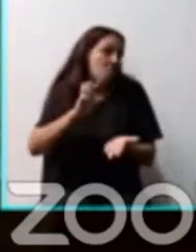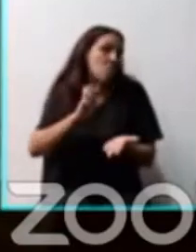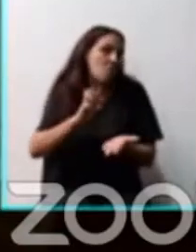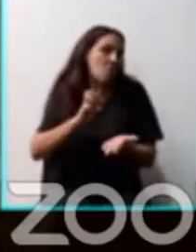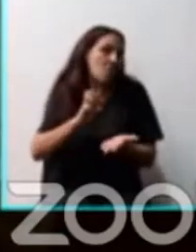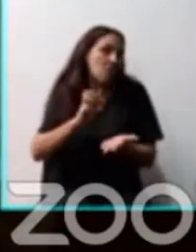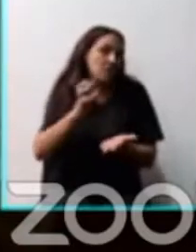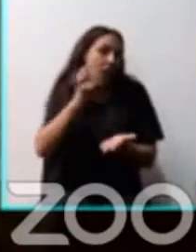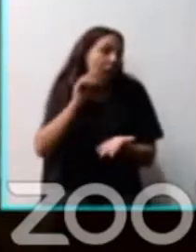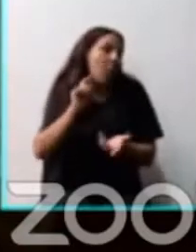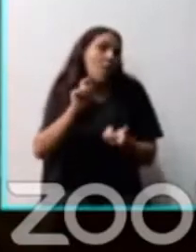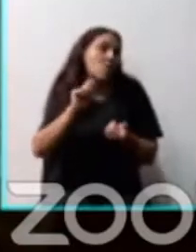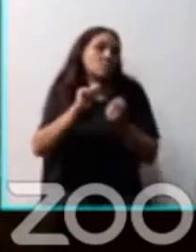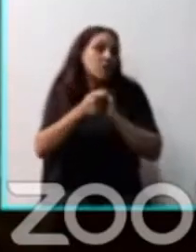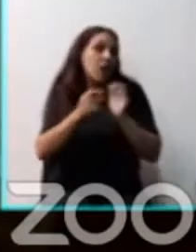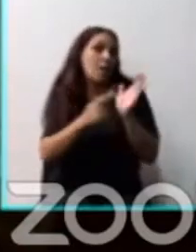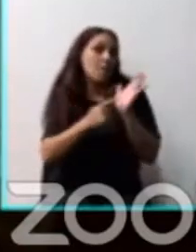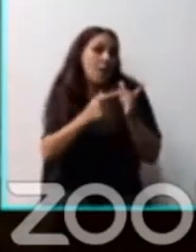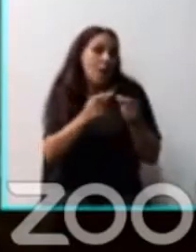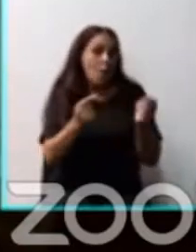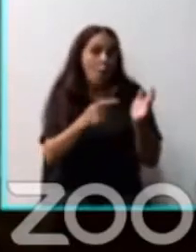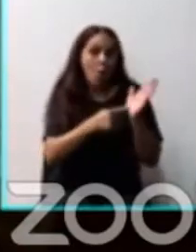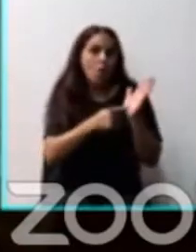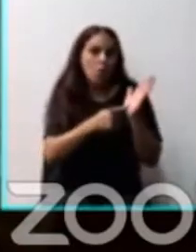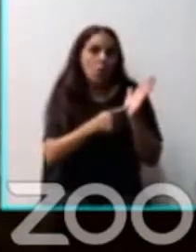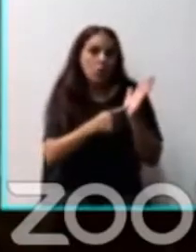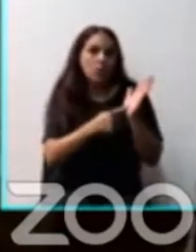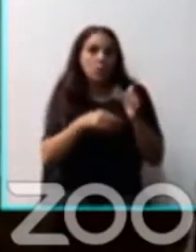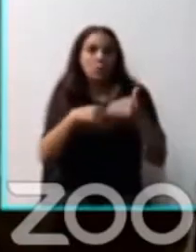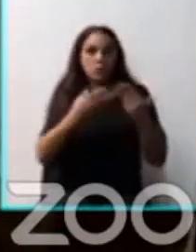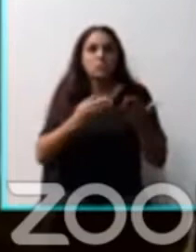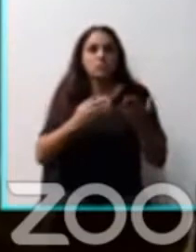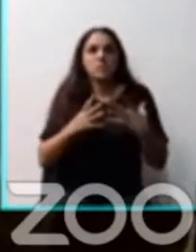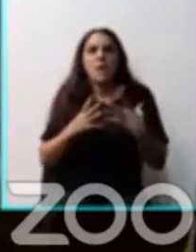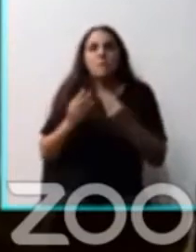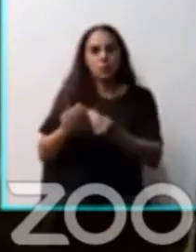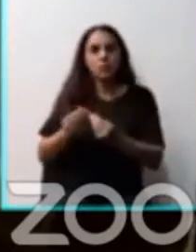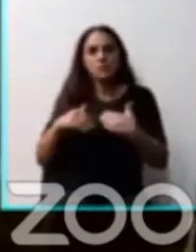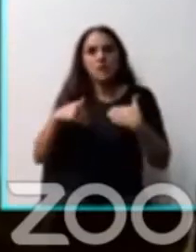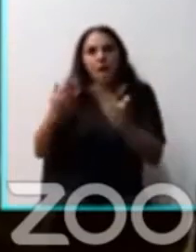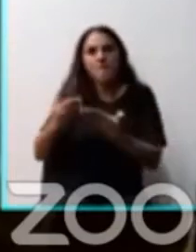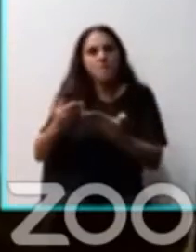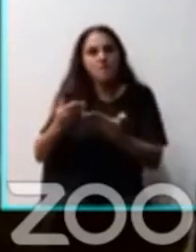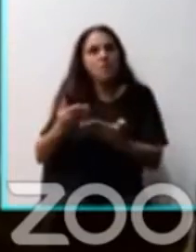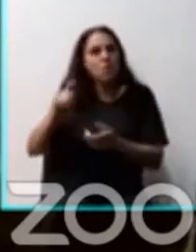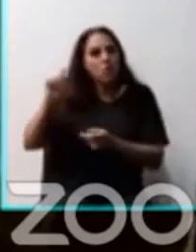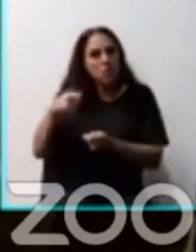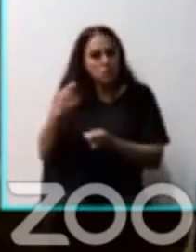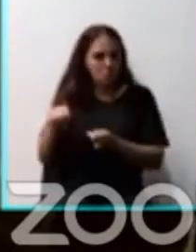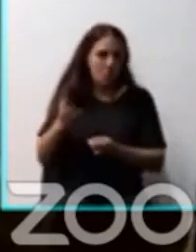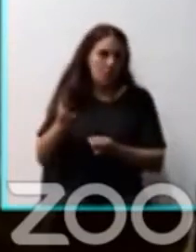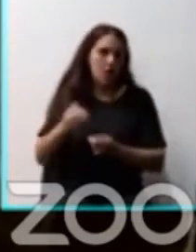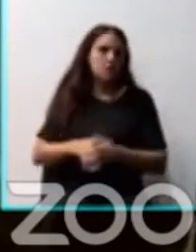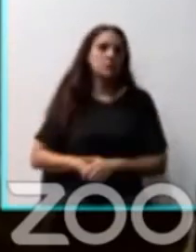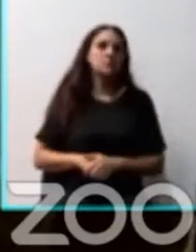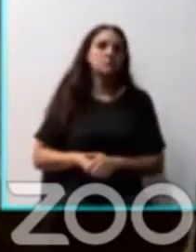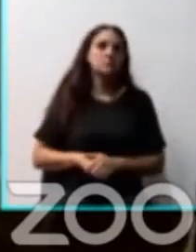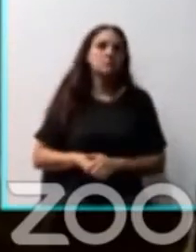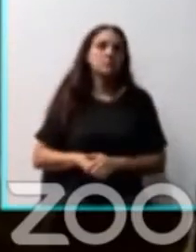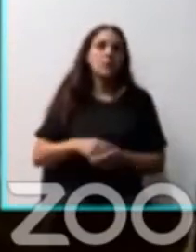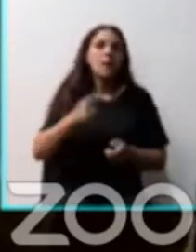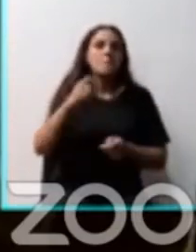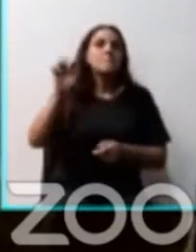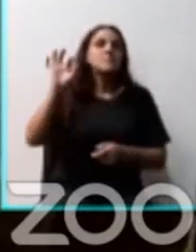cambie el código urbanístico a la medida de estos proyectos inmobiliarios. Un toma y daca. En el mes de octubre,